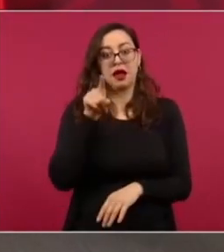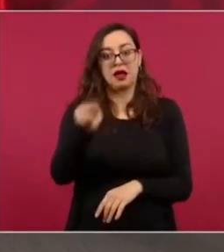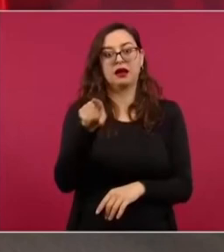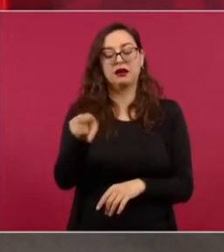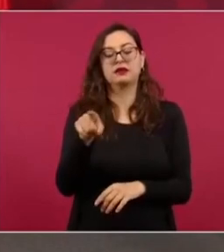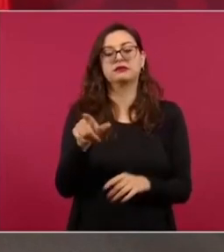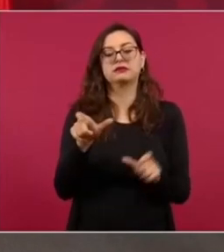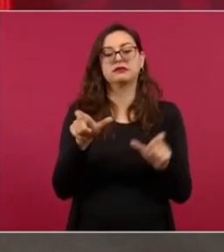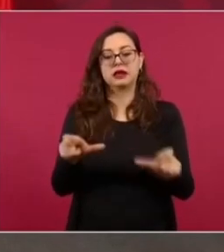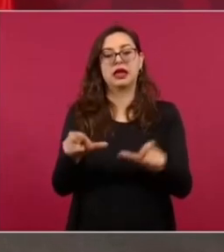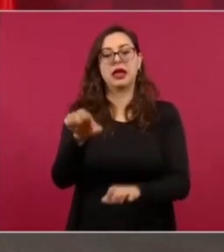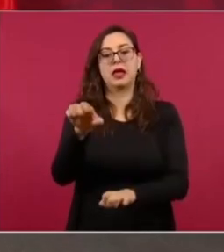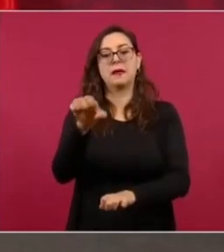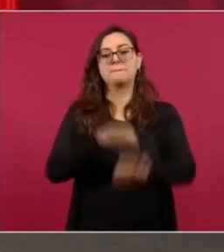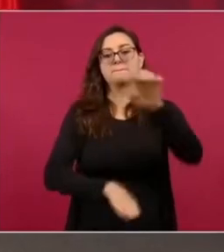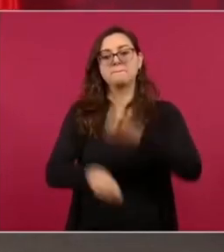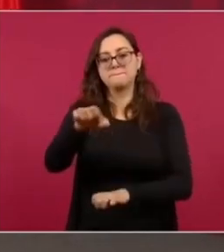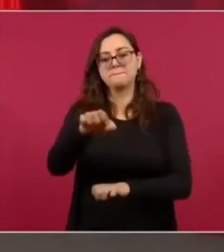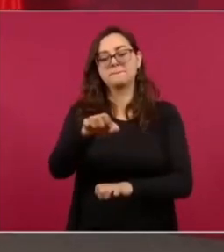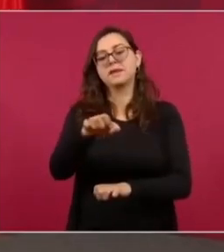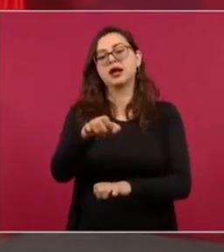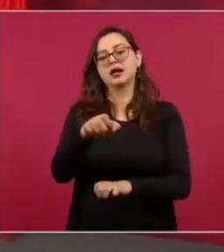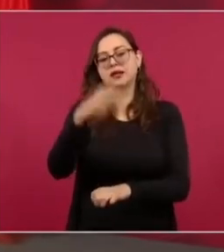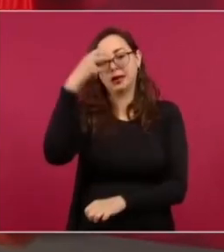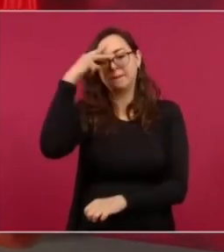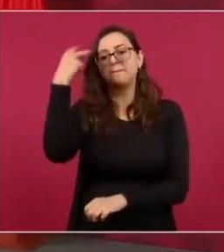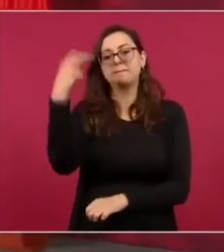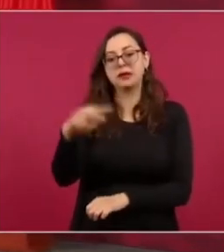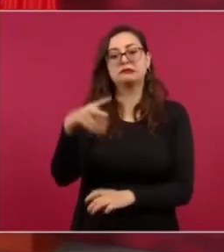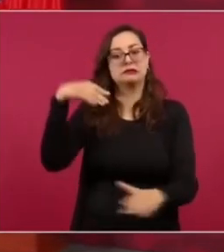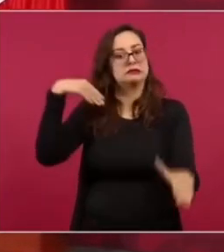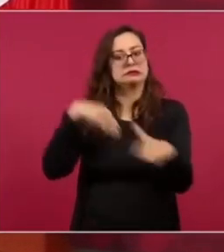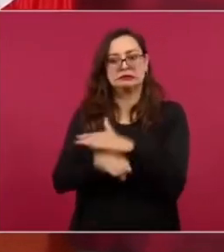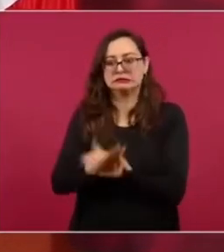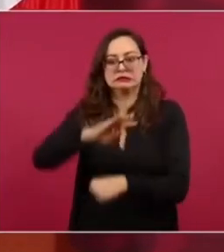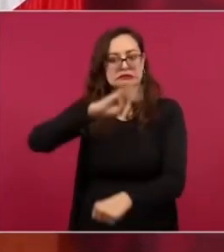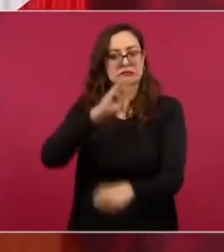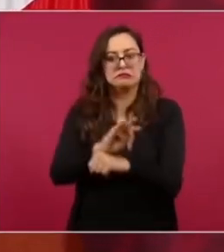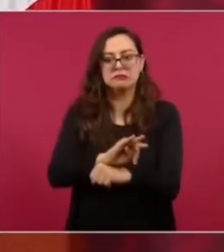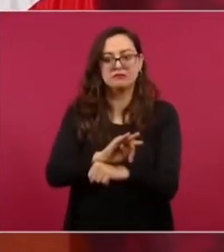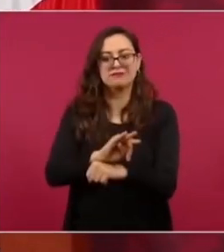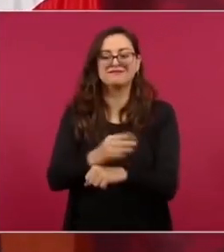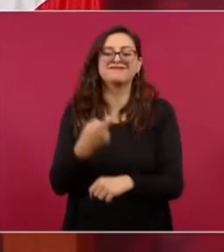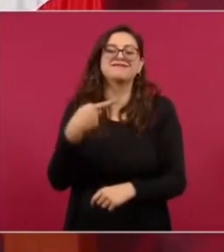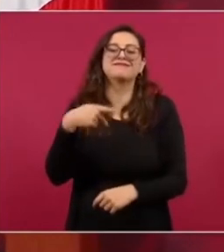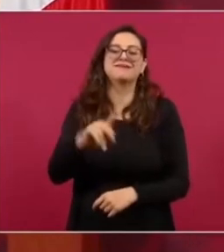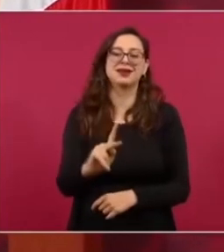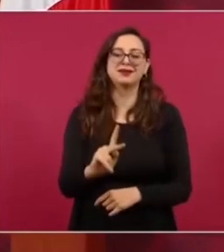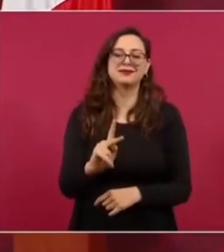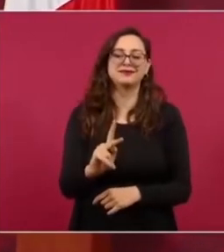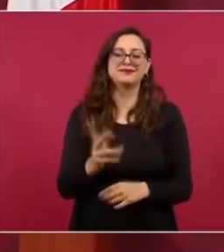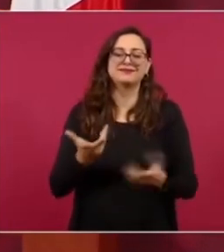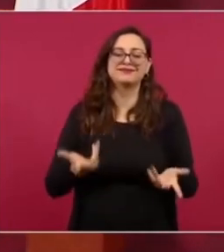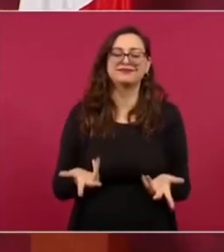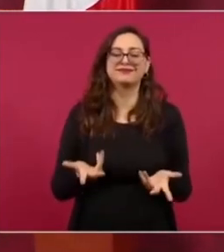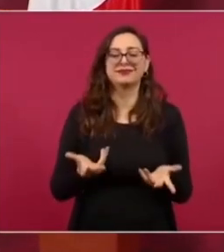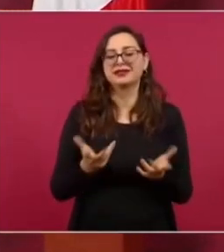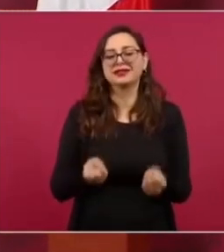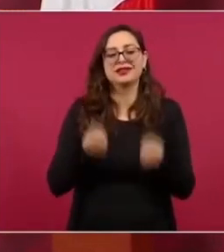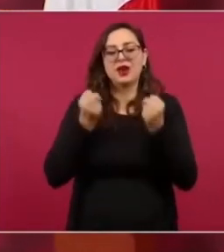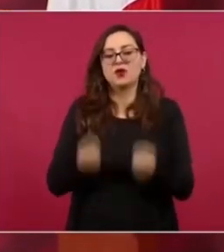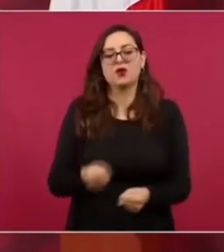pero seguramente ya tenían intervenido su teléfono